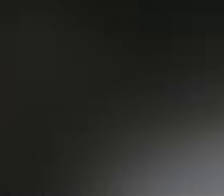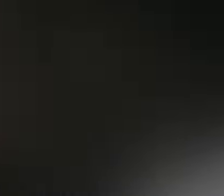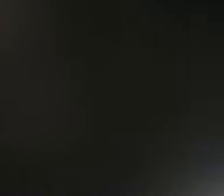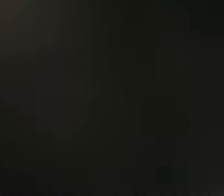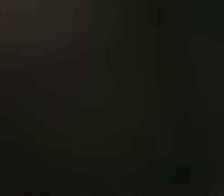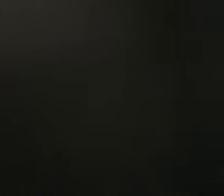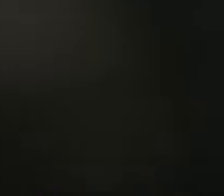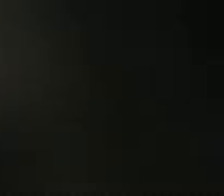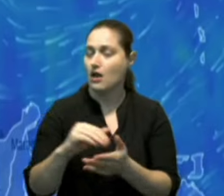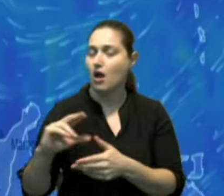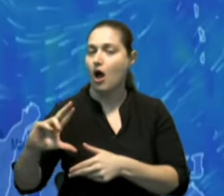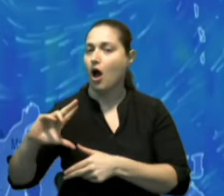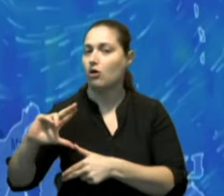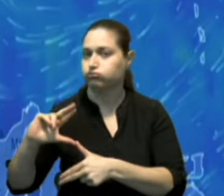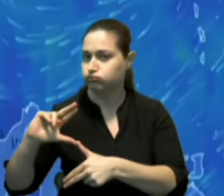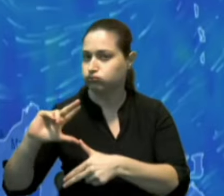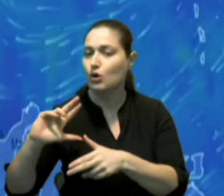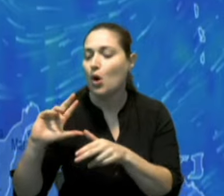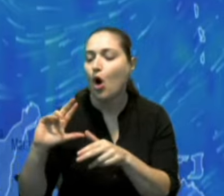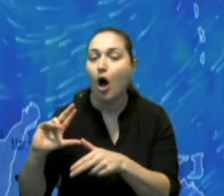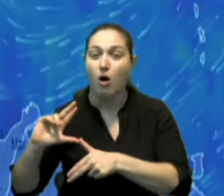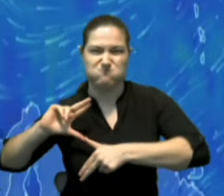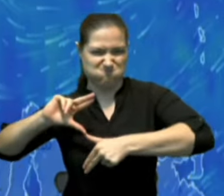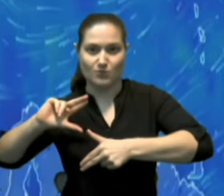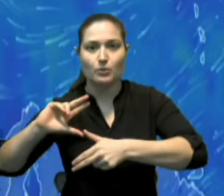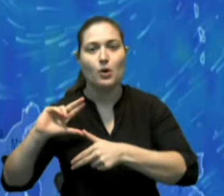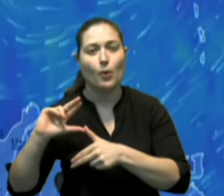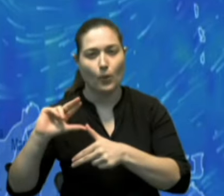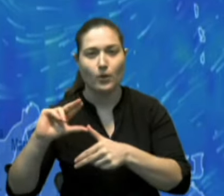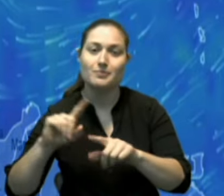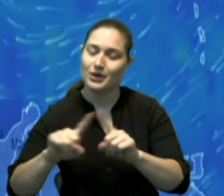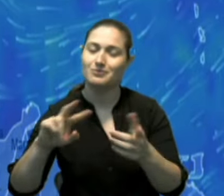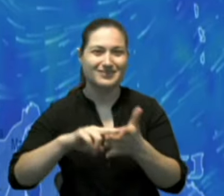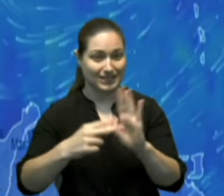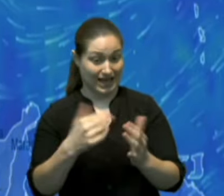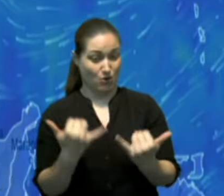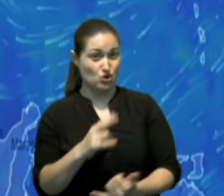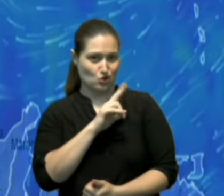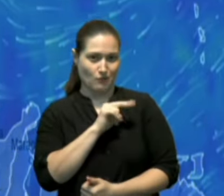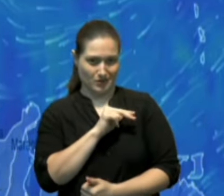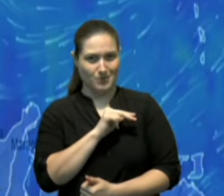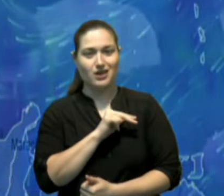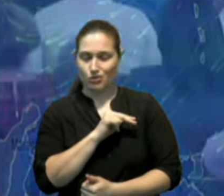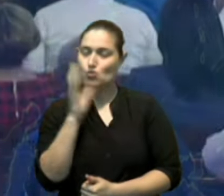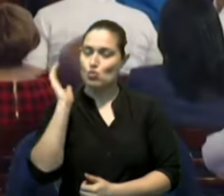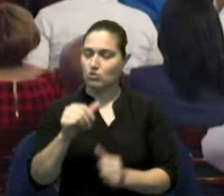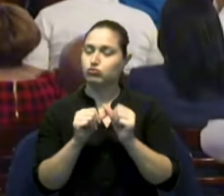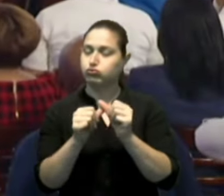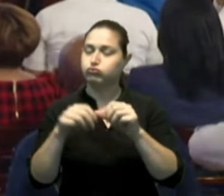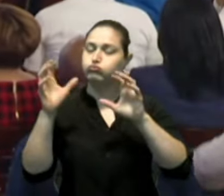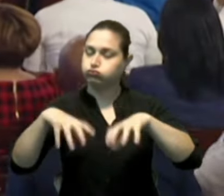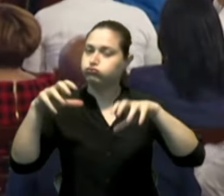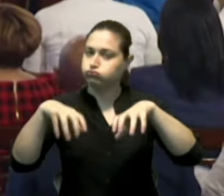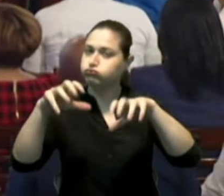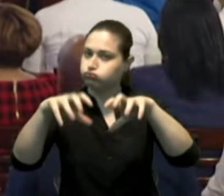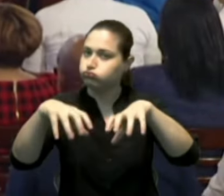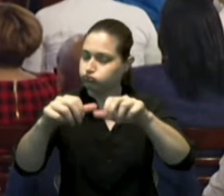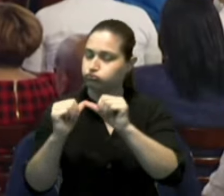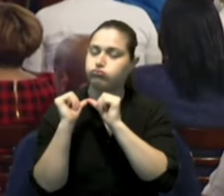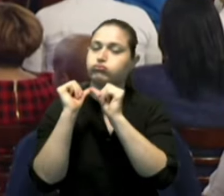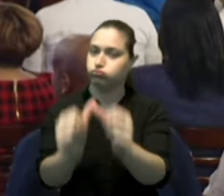últimos años. Vamos a tener un noviembre lluvioso. Es las perspectivas que hay,